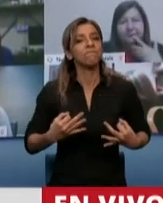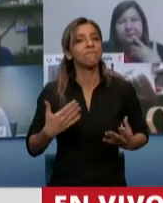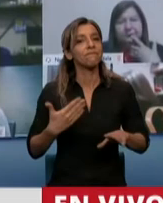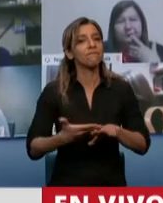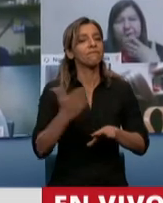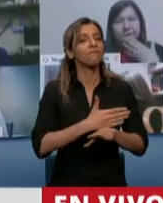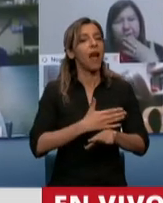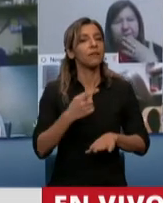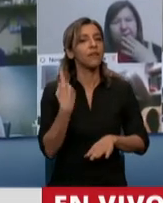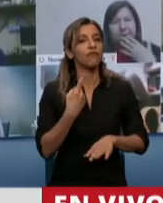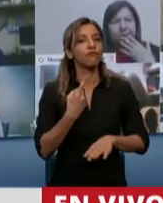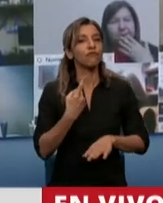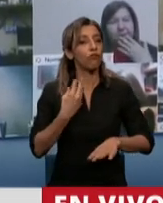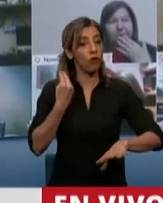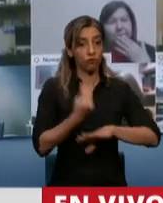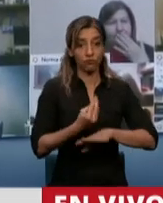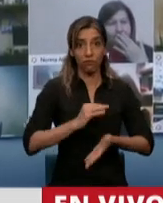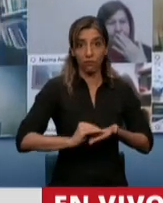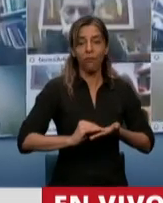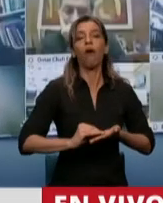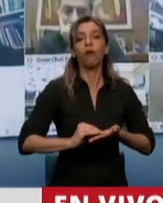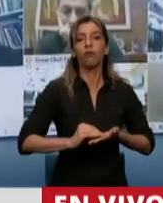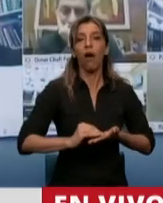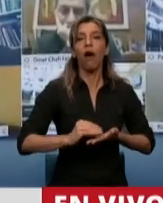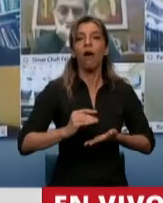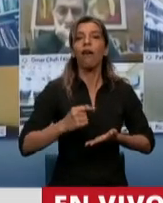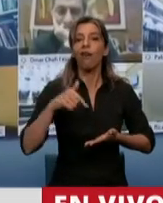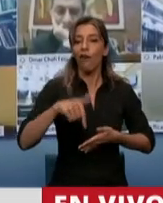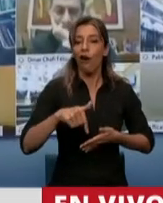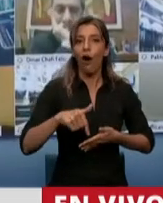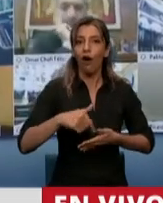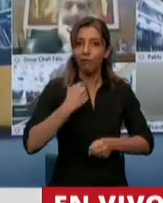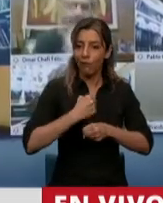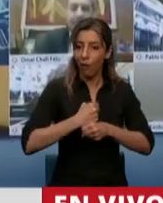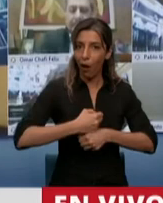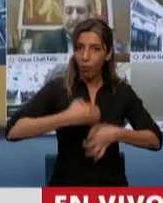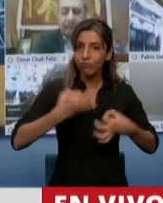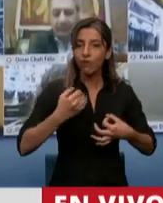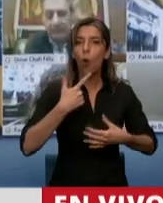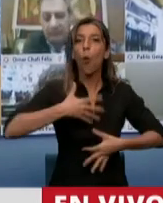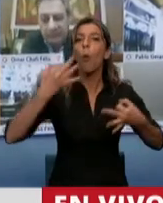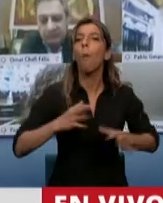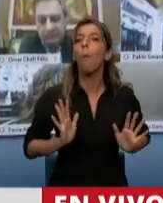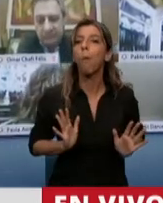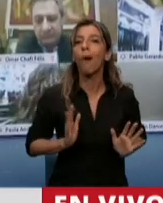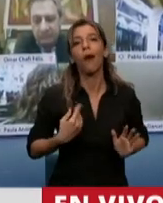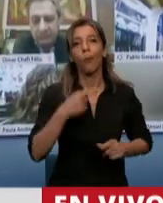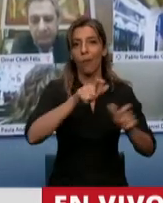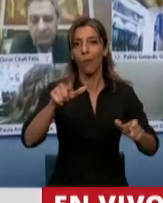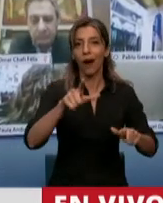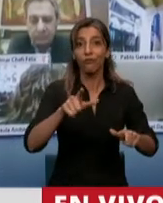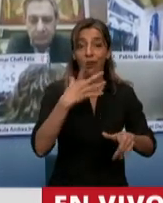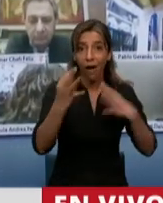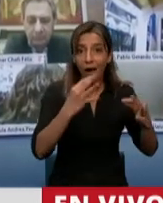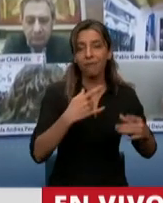cada uno de los argentinos. Así que, presidente, desde acá, desde el Chaco, desde mi ciudad, desde General San Martín, sin duda